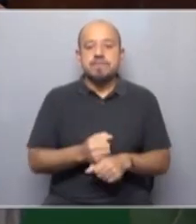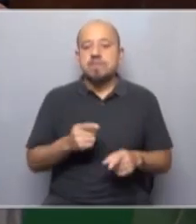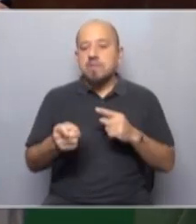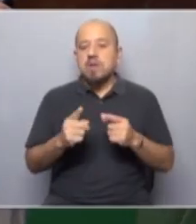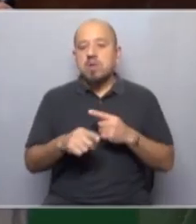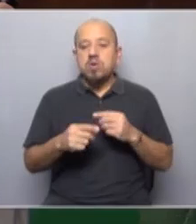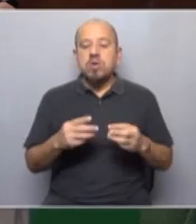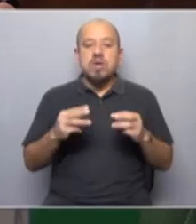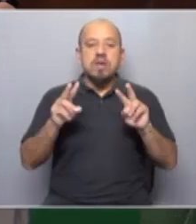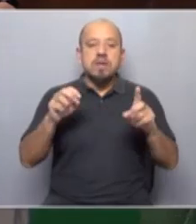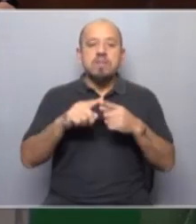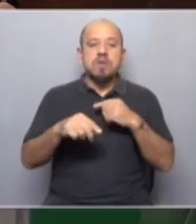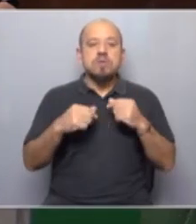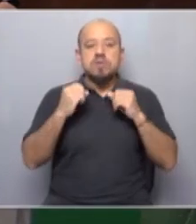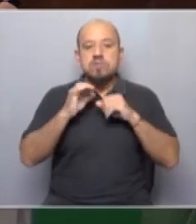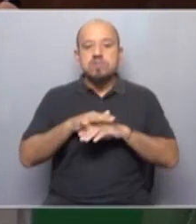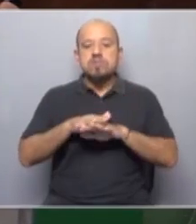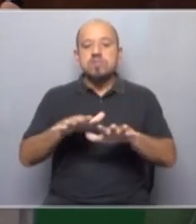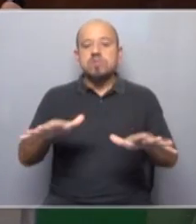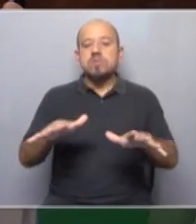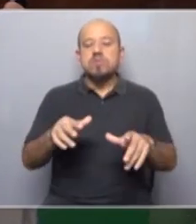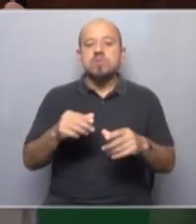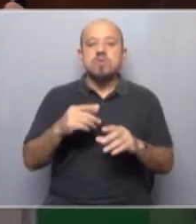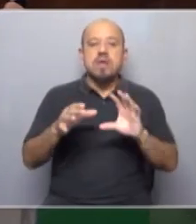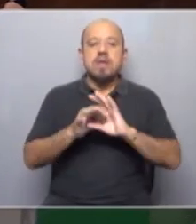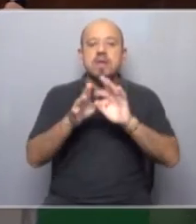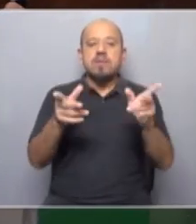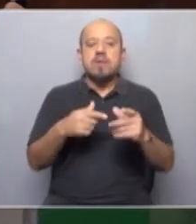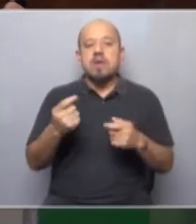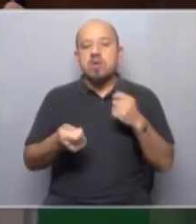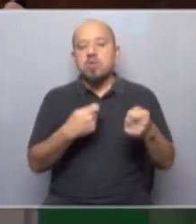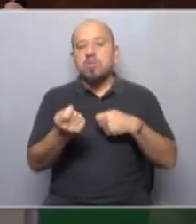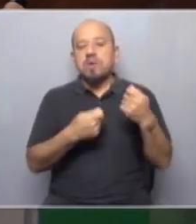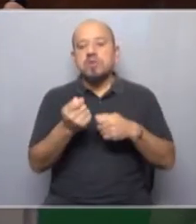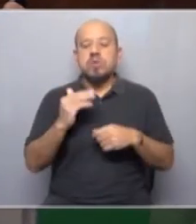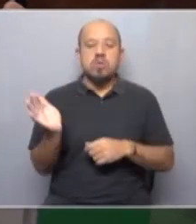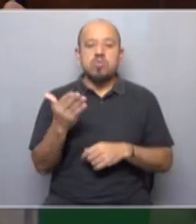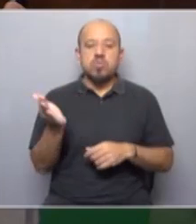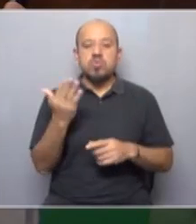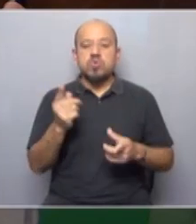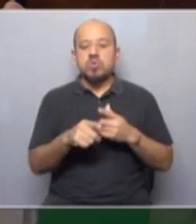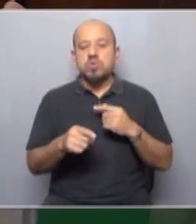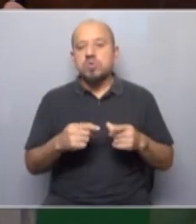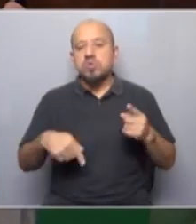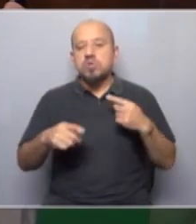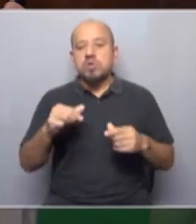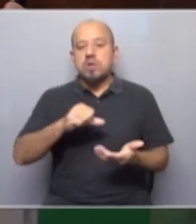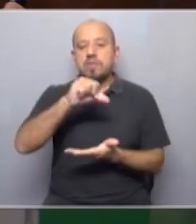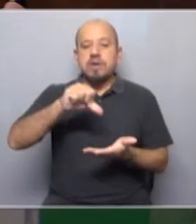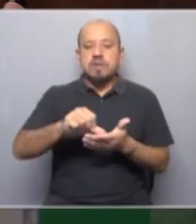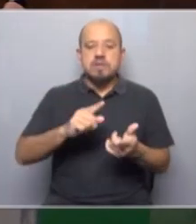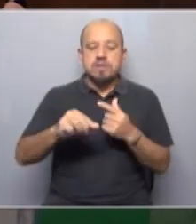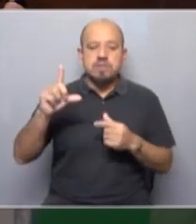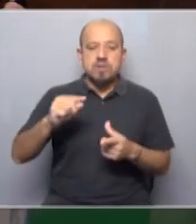viene a ser la globalización y la propagación también de tratados de libre comercio, que trasladaron la producción desde las grandes potencias a países menos